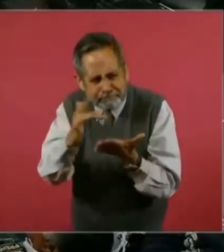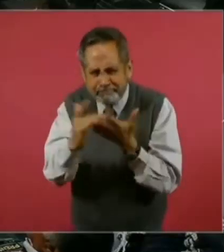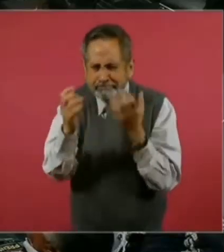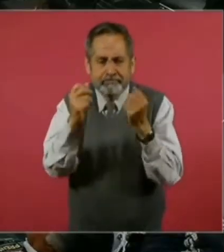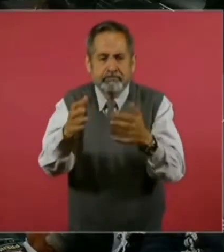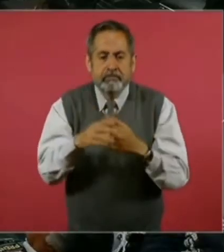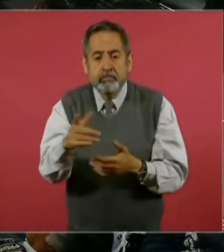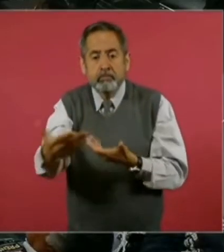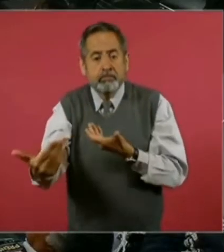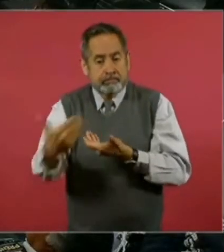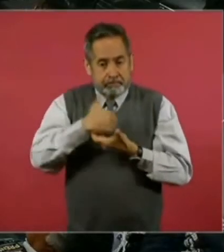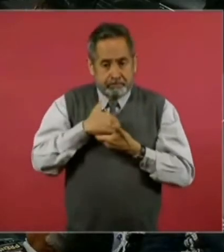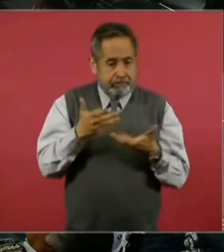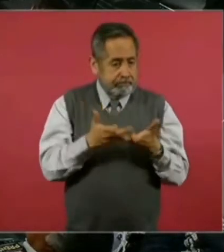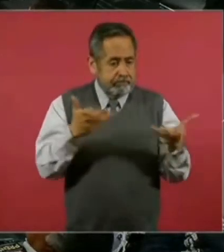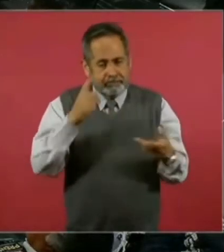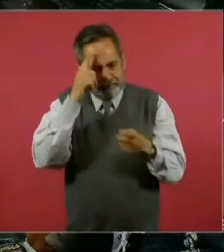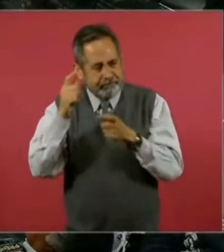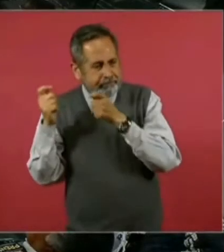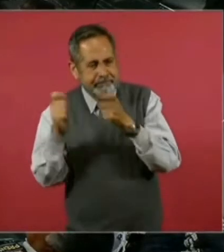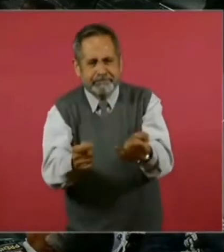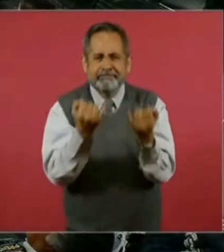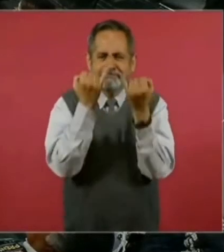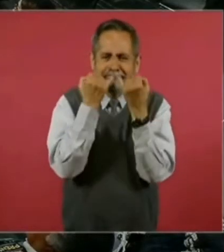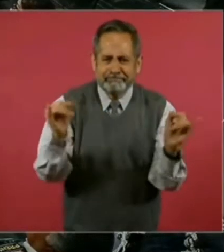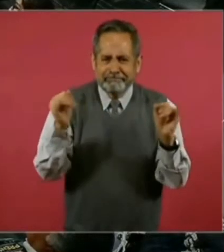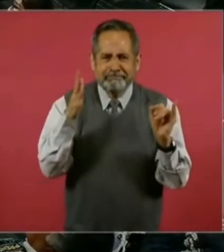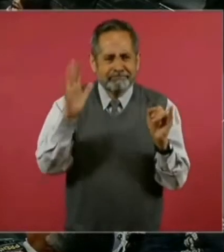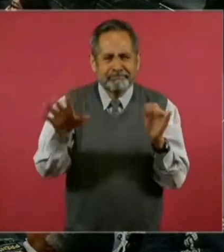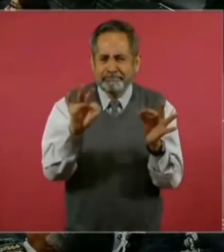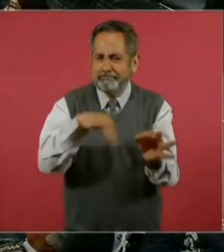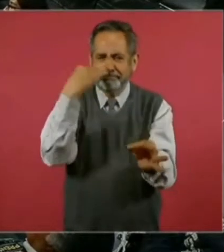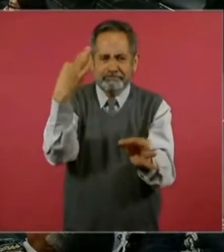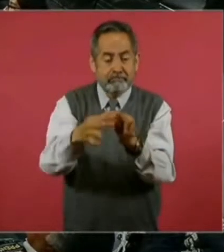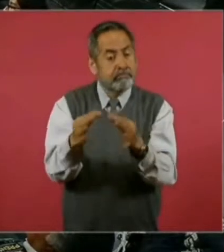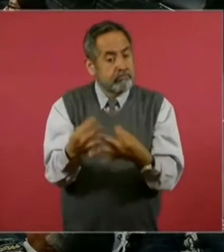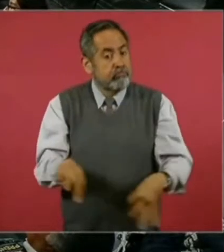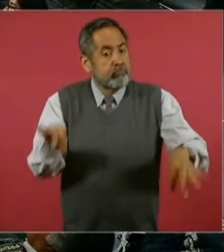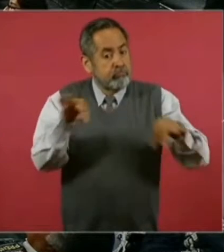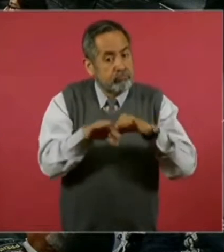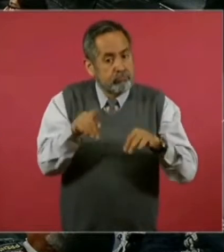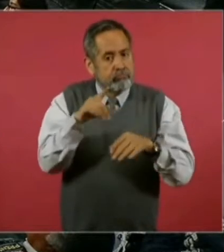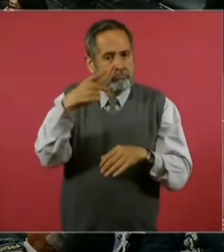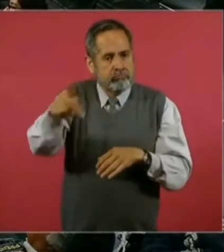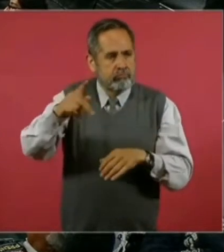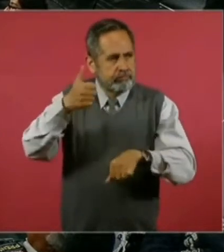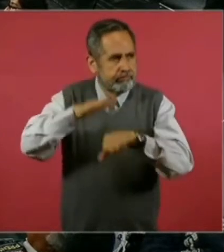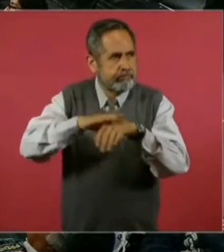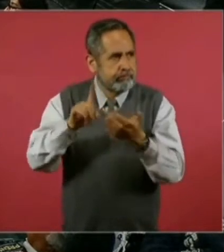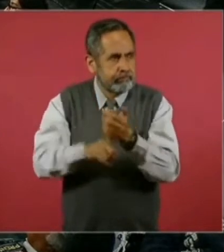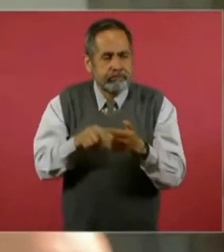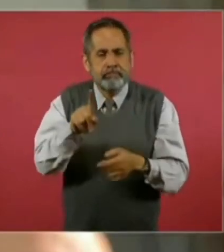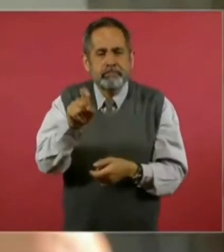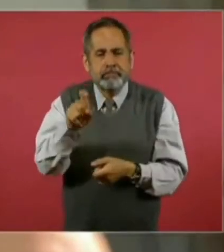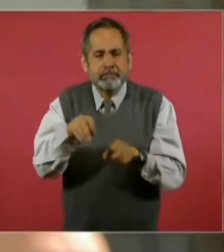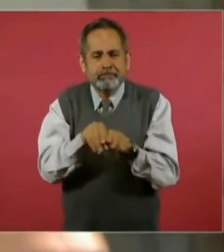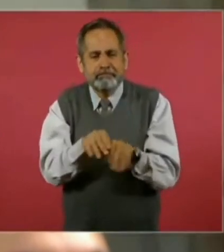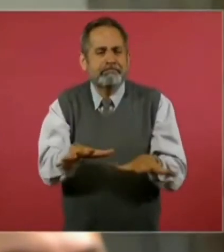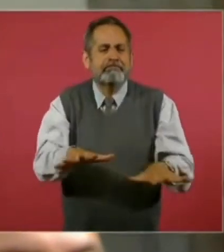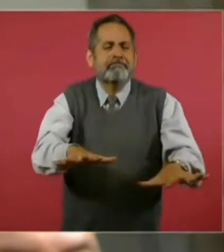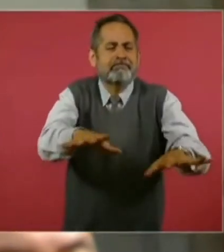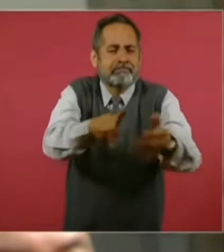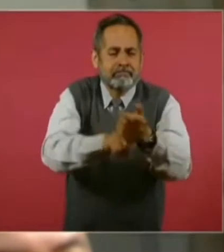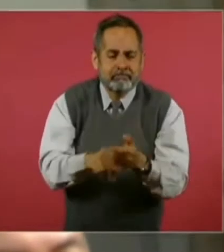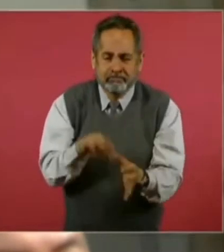acude a mi tierra para entregar esta obra, que creo que es una obra culminante, muy importante de su administración. El distrito de Riego, que bueno, da